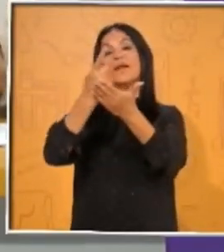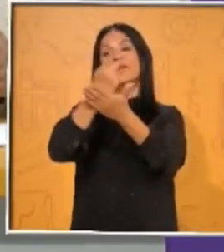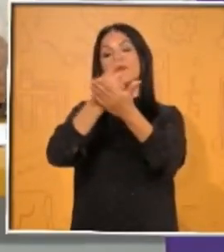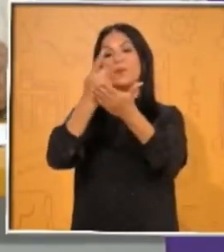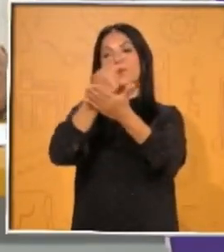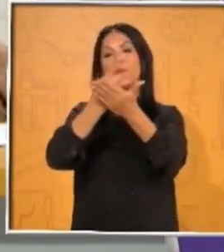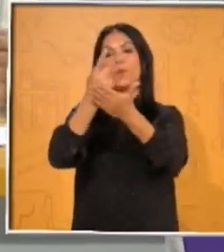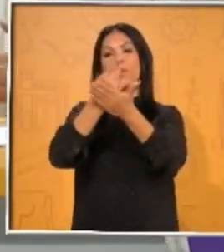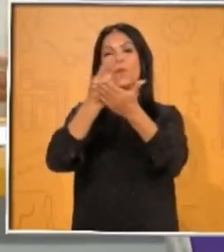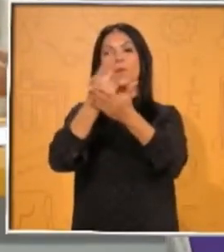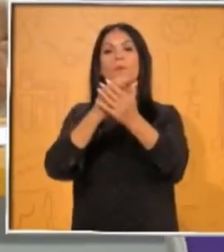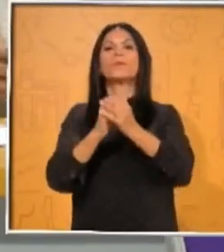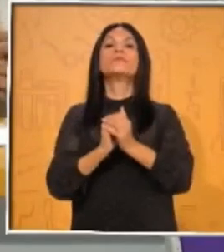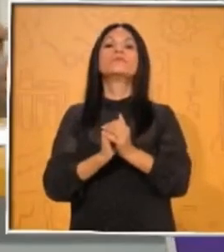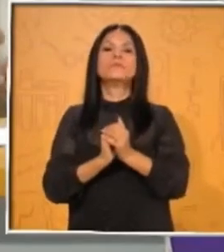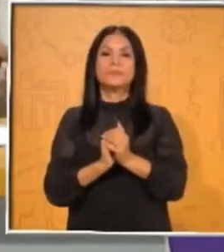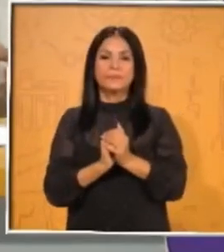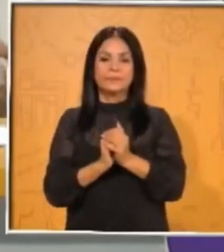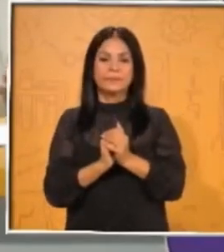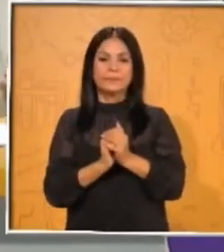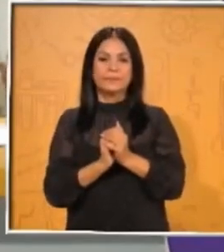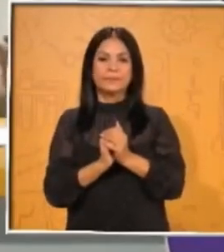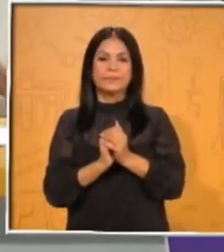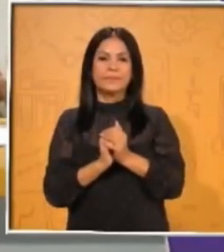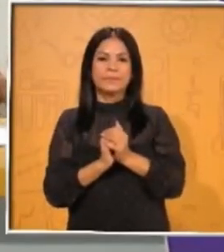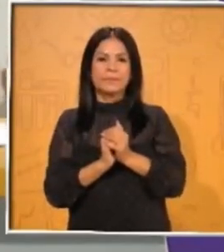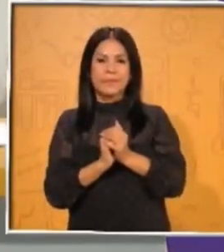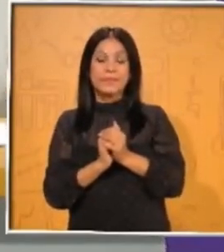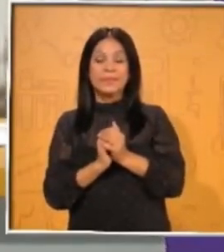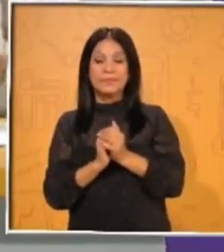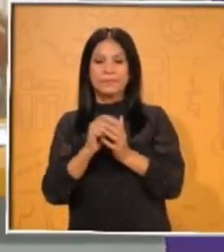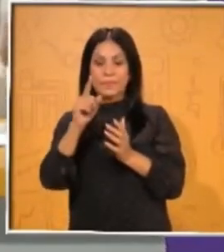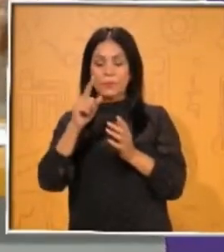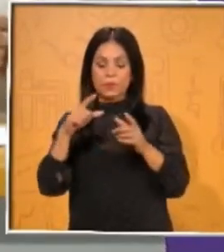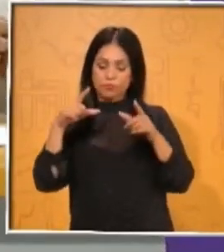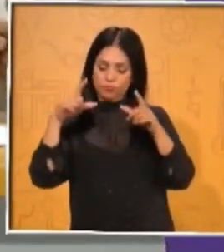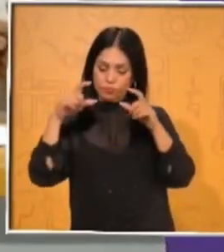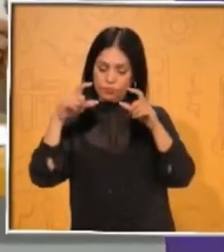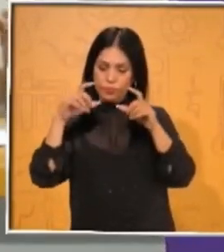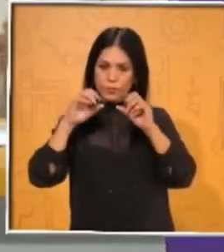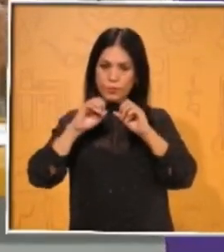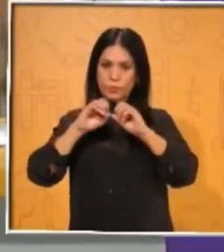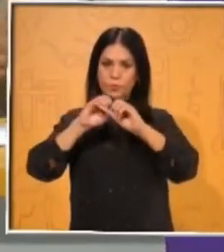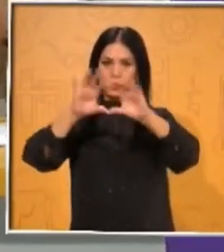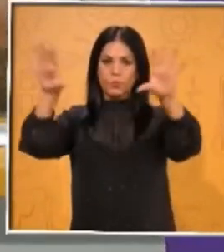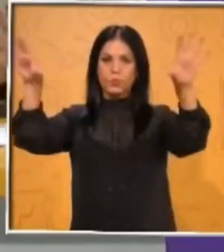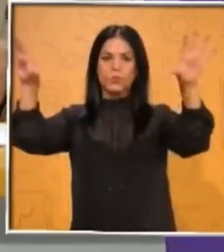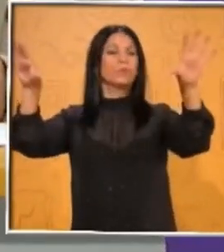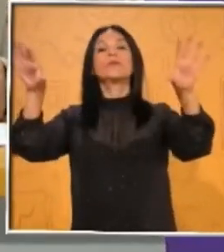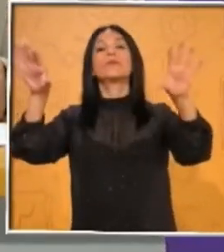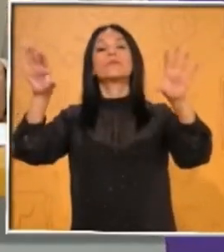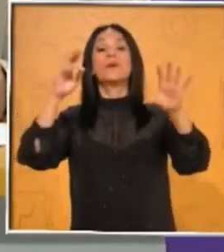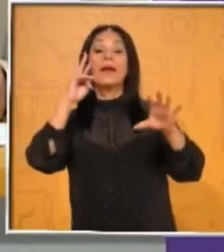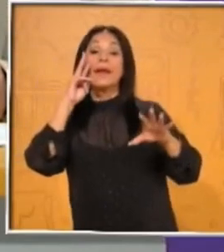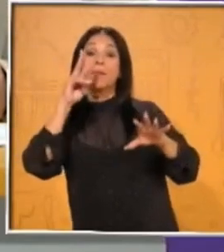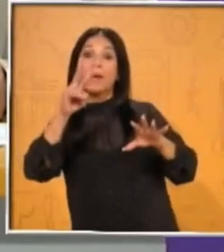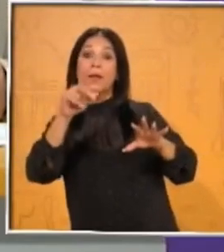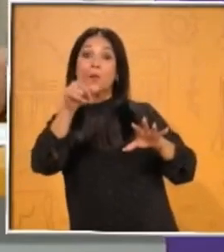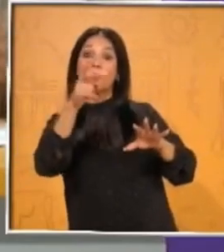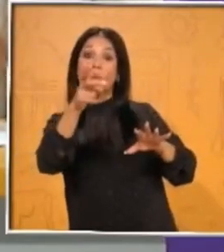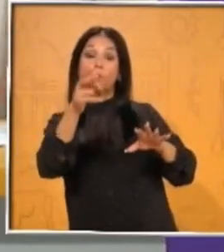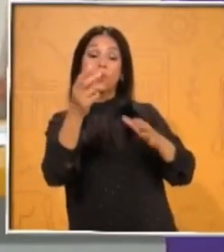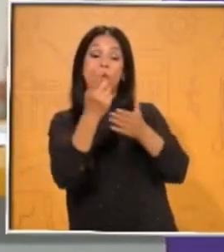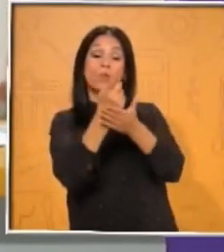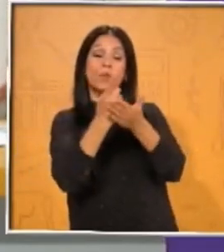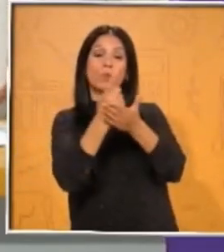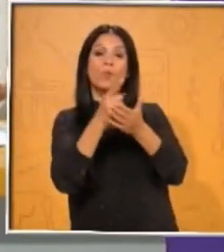manera, de decir ahorita el maestro Ricardo, pues pueden subirlo con el hashtag EscuelaTV, y pueden ahí compartirlo para que todos vean sus trabajos y lo que estuvieron haciendo.